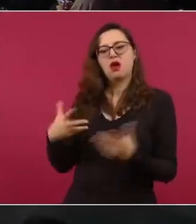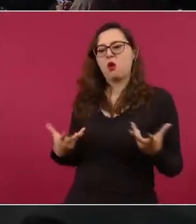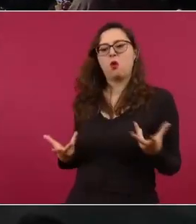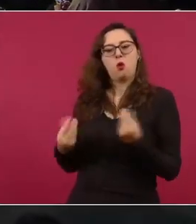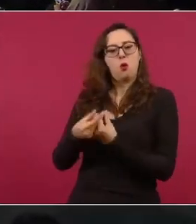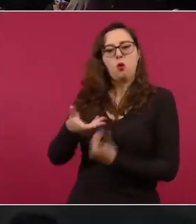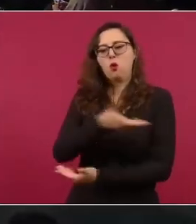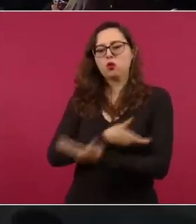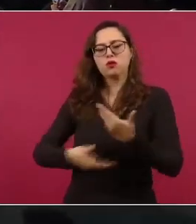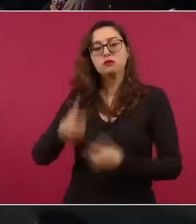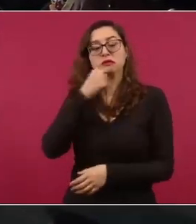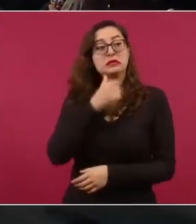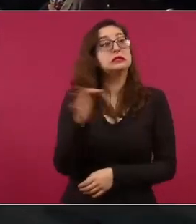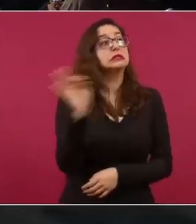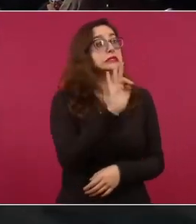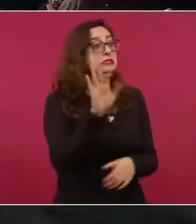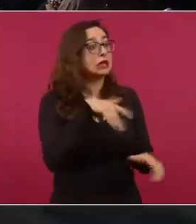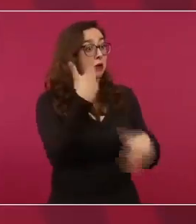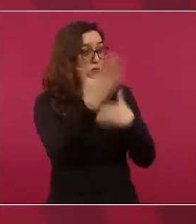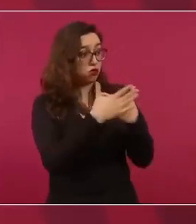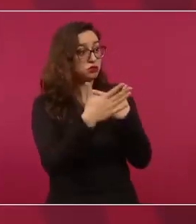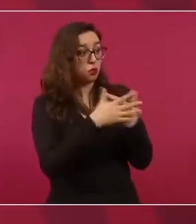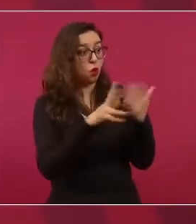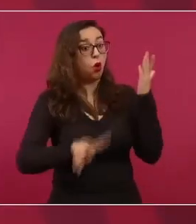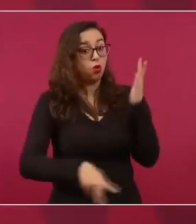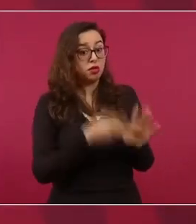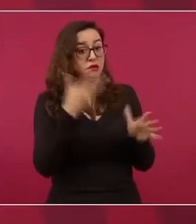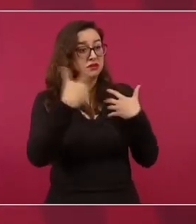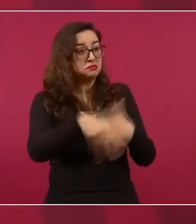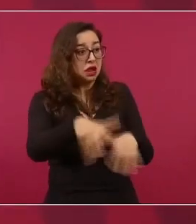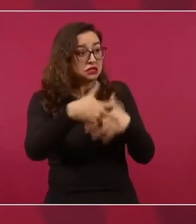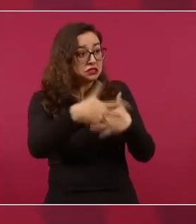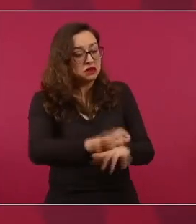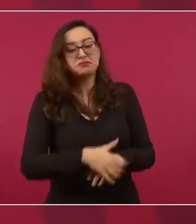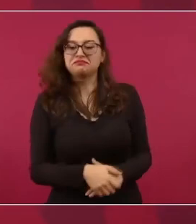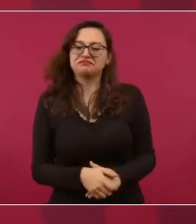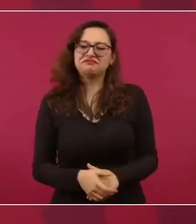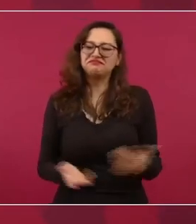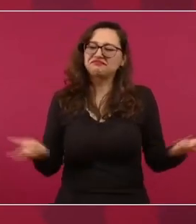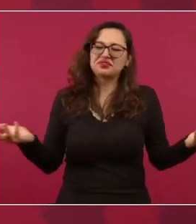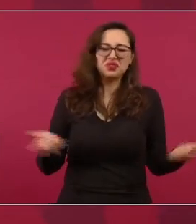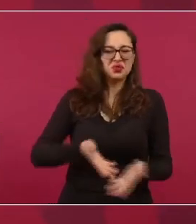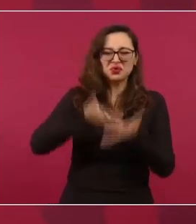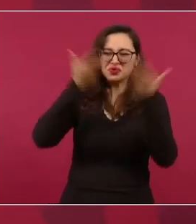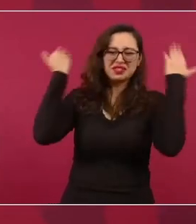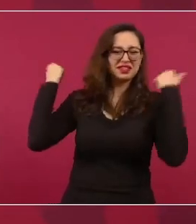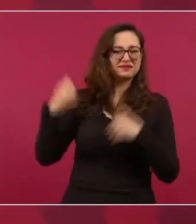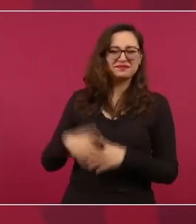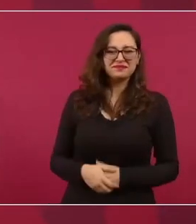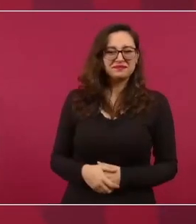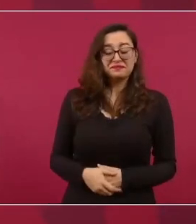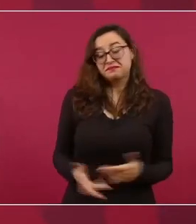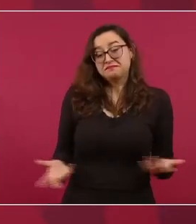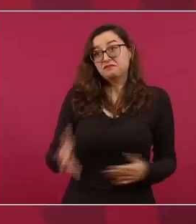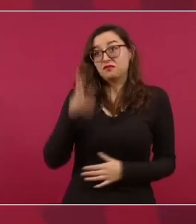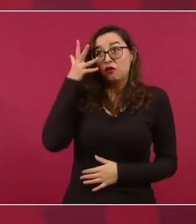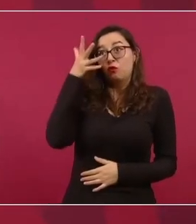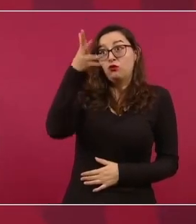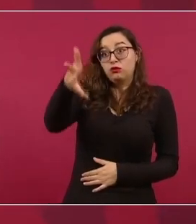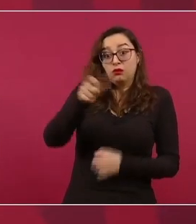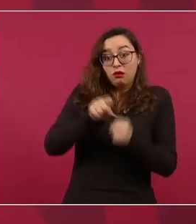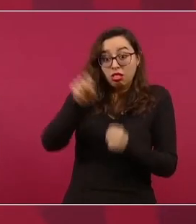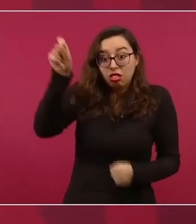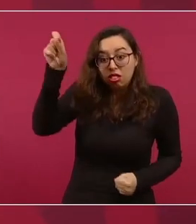¿Otra marcha, señor presidente? No sabemos, no sabemos qué nos separa el destino.